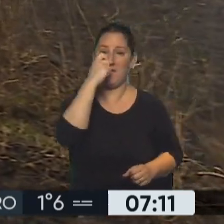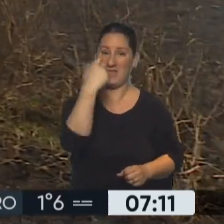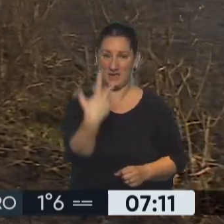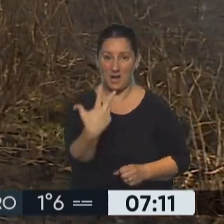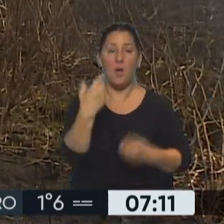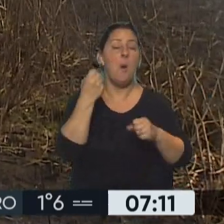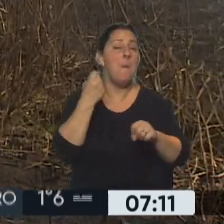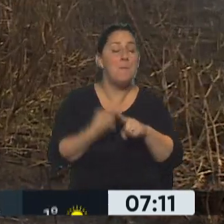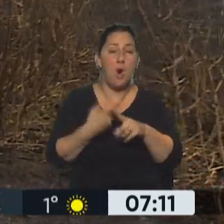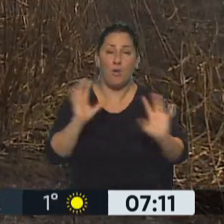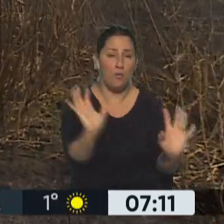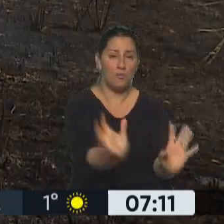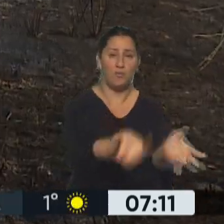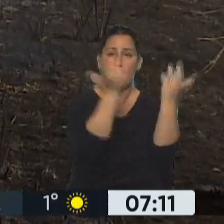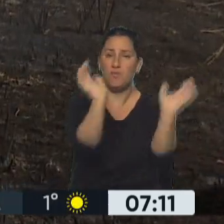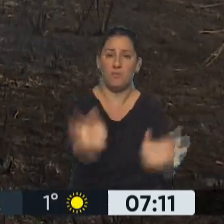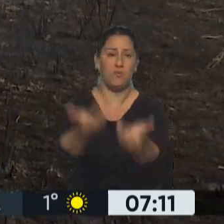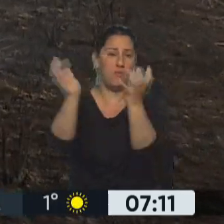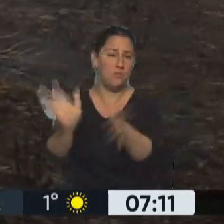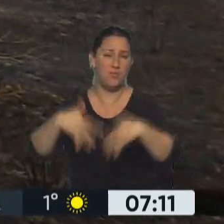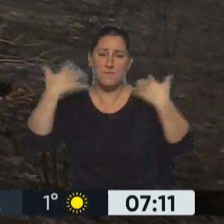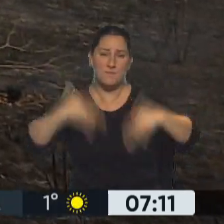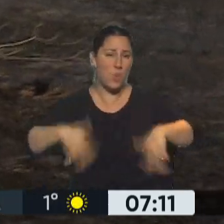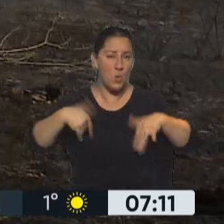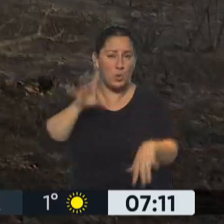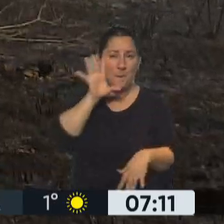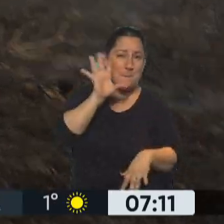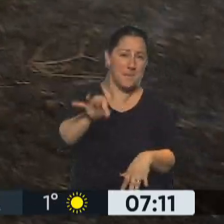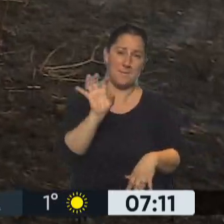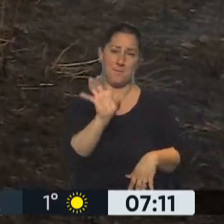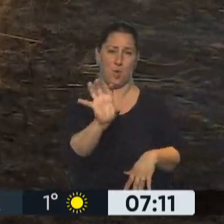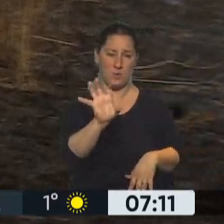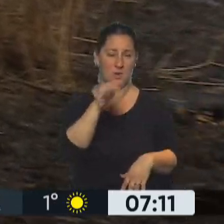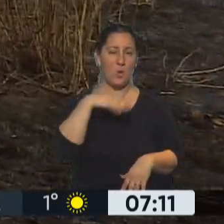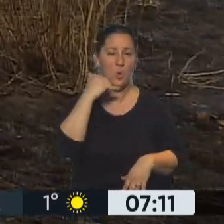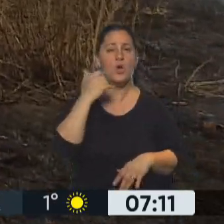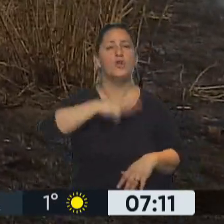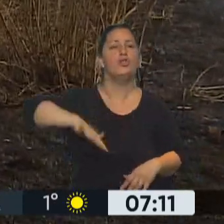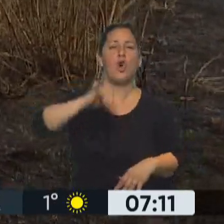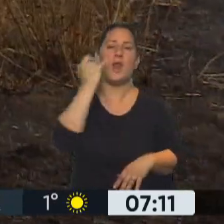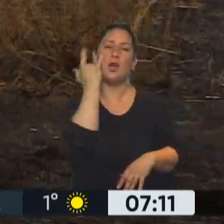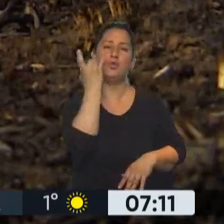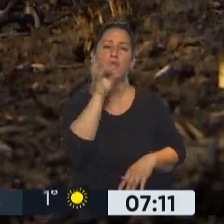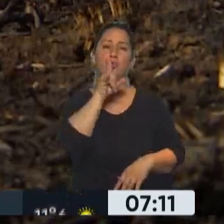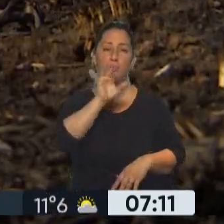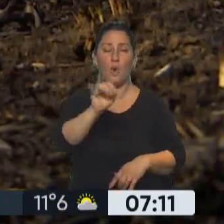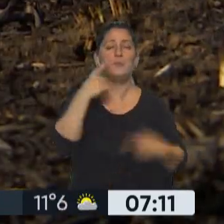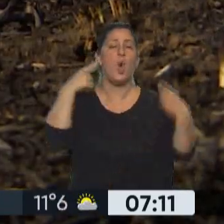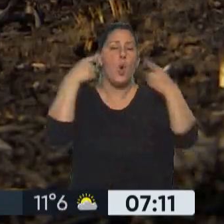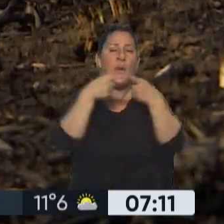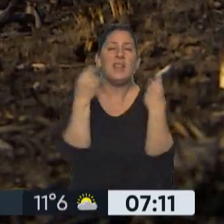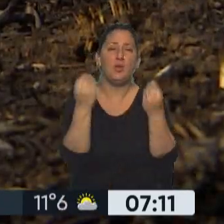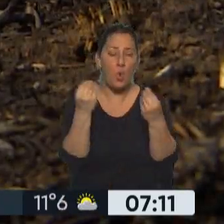debido a la cantidad de focos de incendios que se registran en la provincia, en la zona del Yuto. Con el principal objetivo de